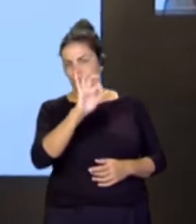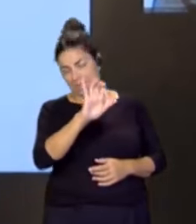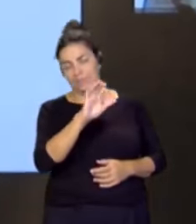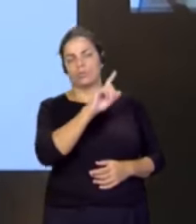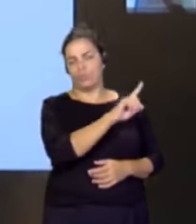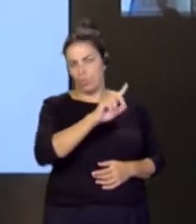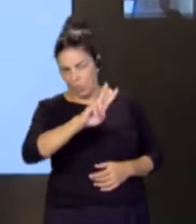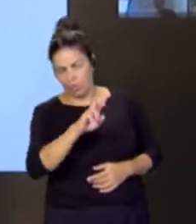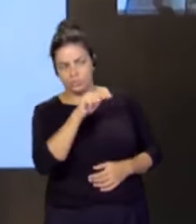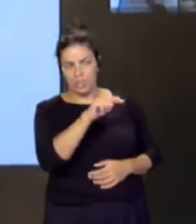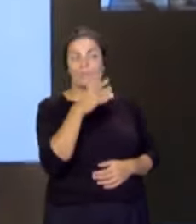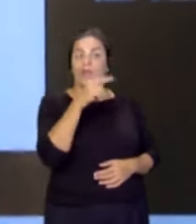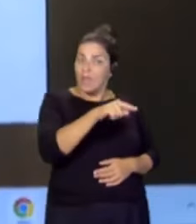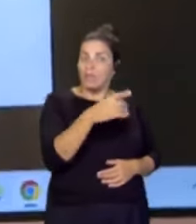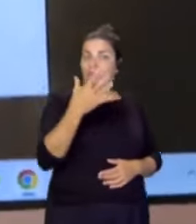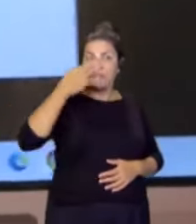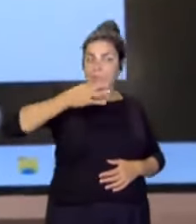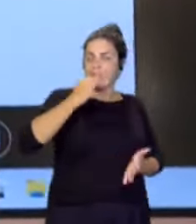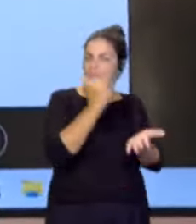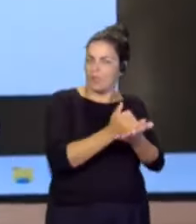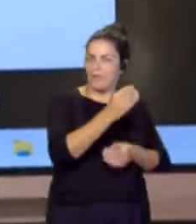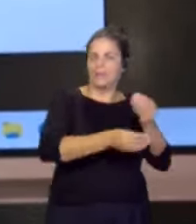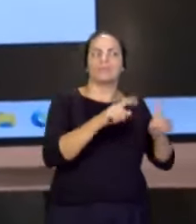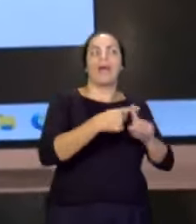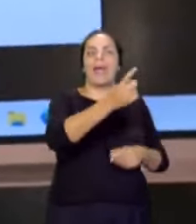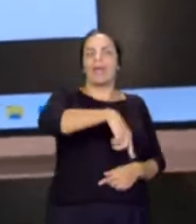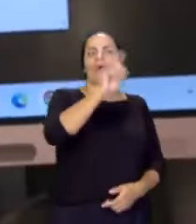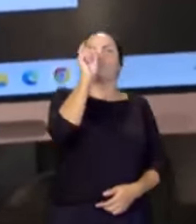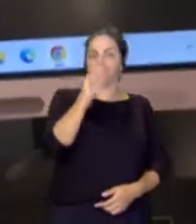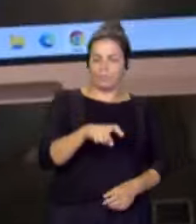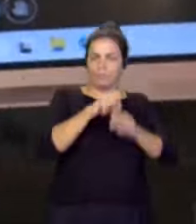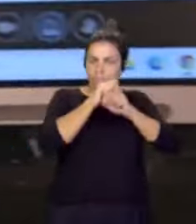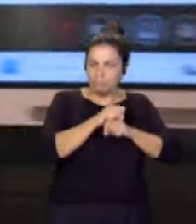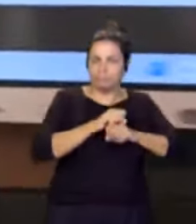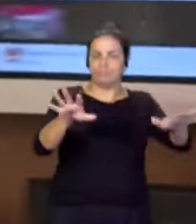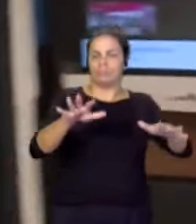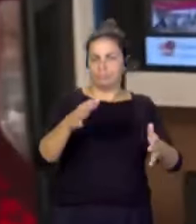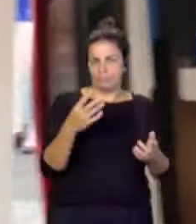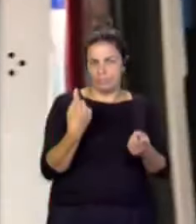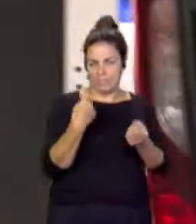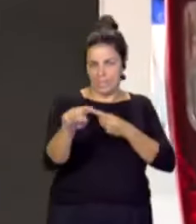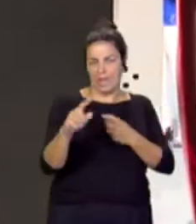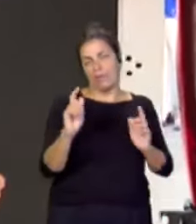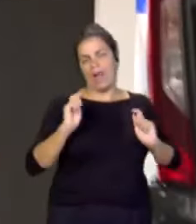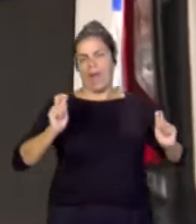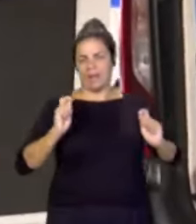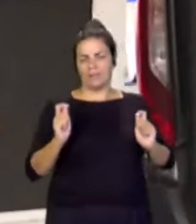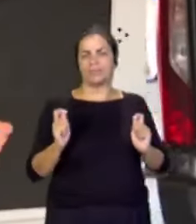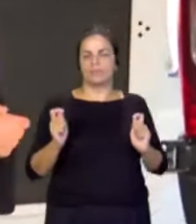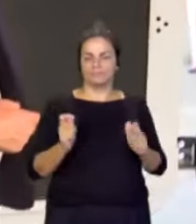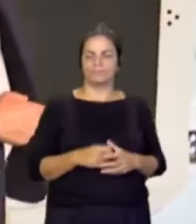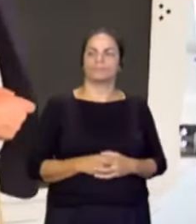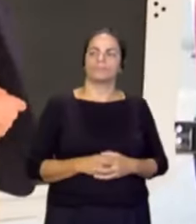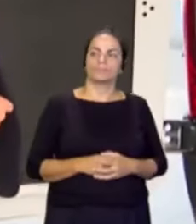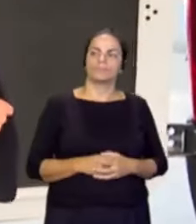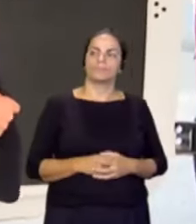realmente la prueba en directo y donde se le ha dado a la tecla para poder conectar y que salga esta alerta a la calle.